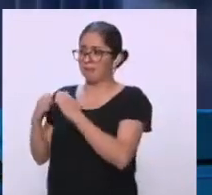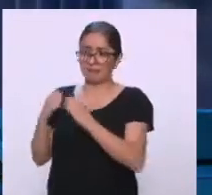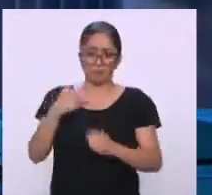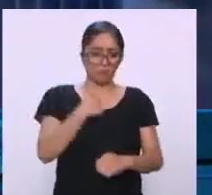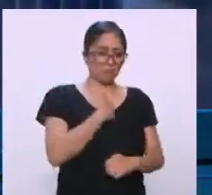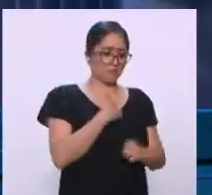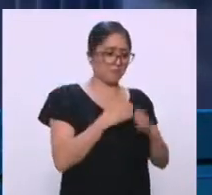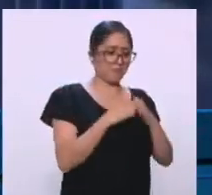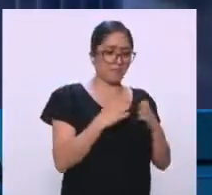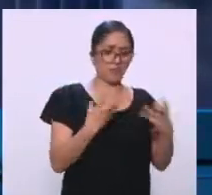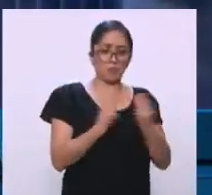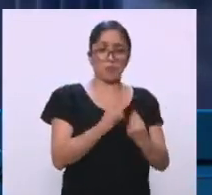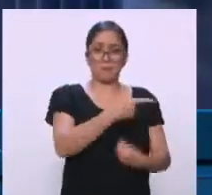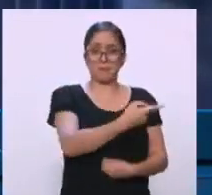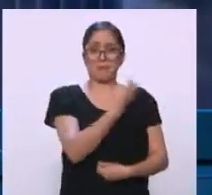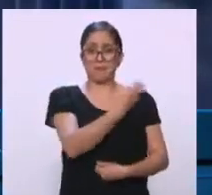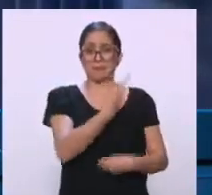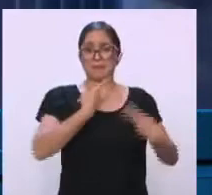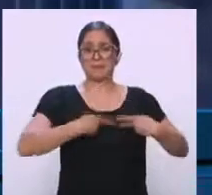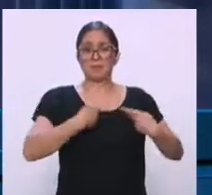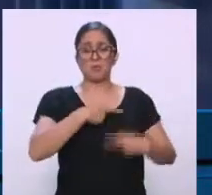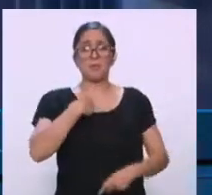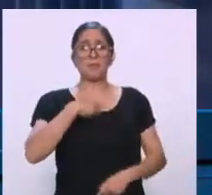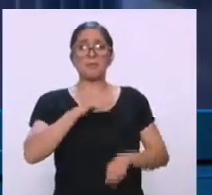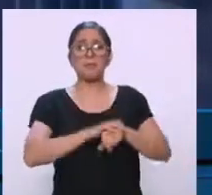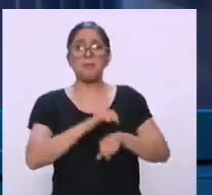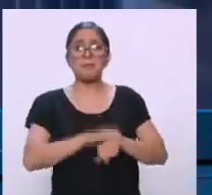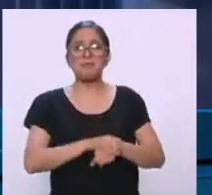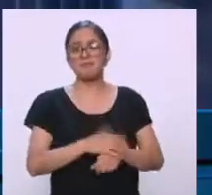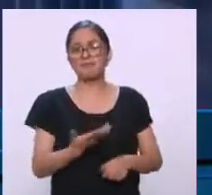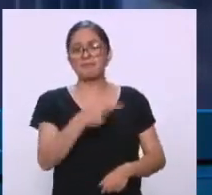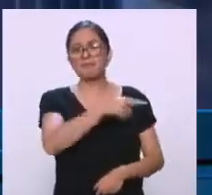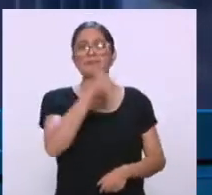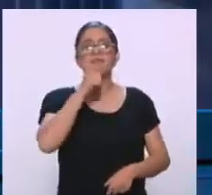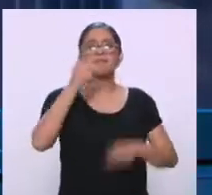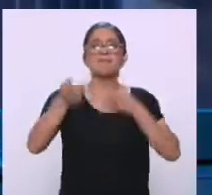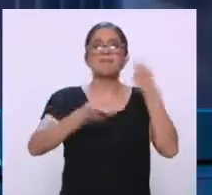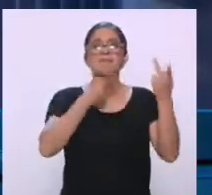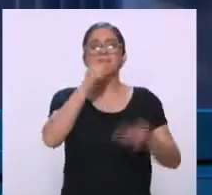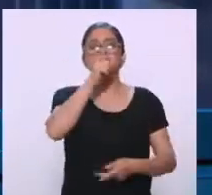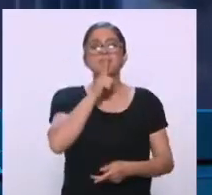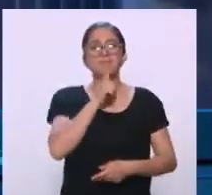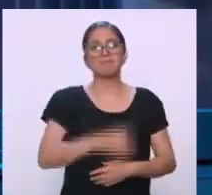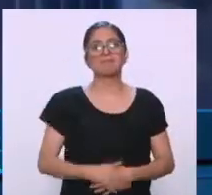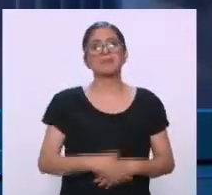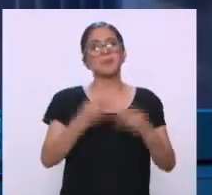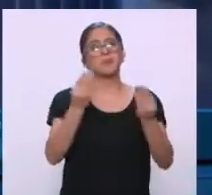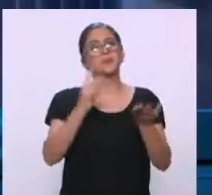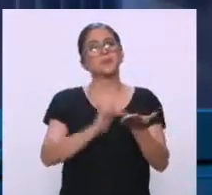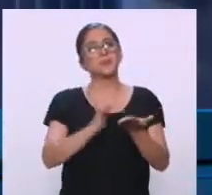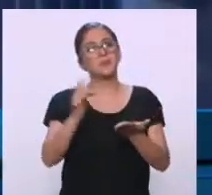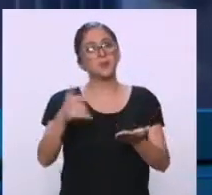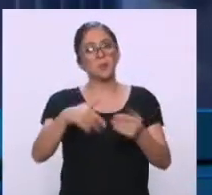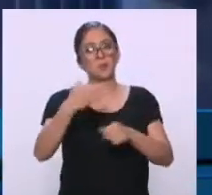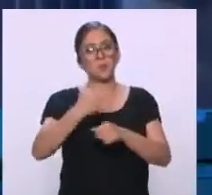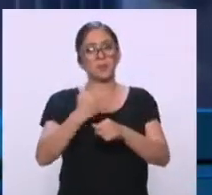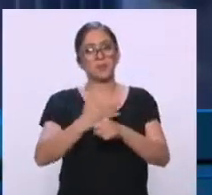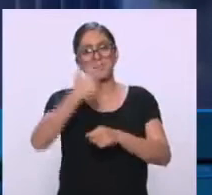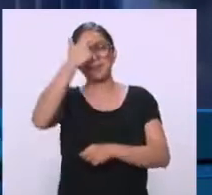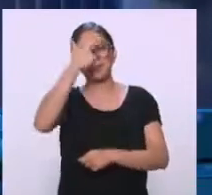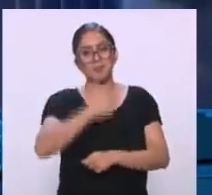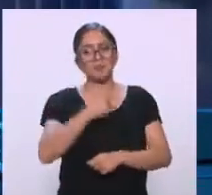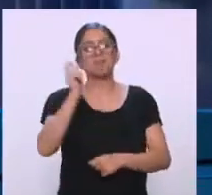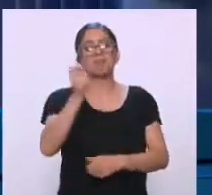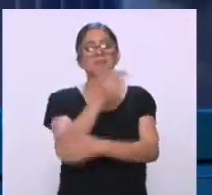mi amigo, y sobre todo si está diciendo mentiras, caray, Fabricio. Exactamente. Pues muchísimas gracias por habernos acompañado esta noche, Fabricio, te